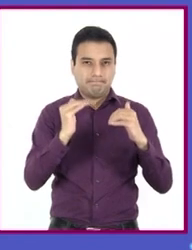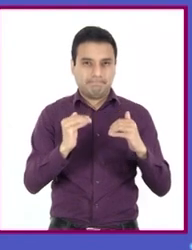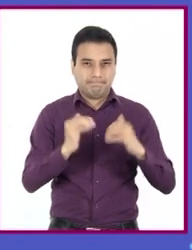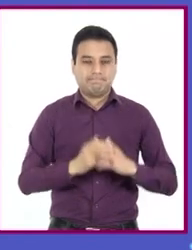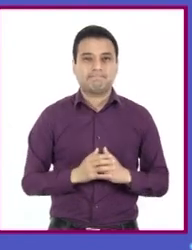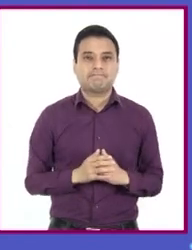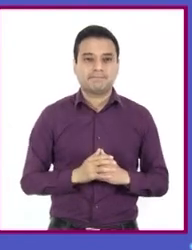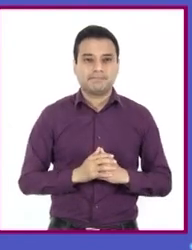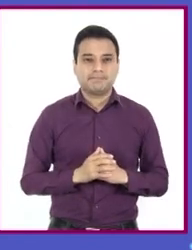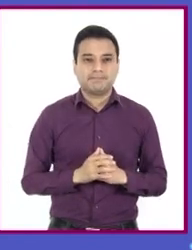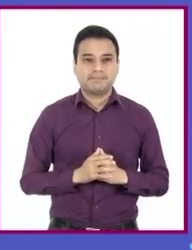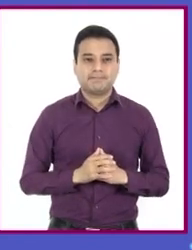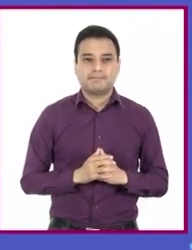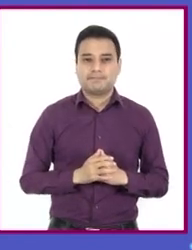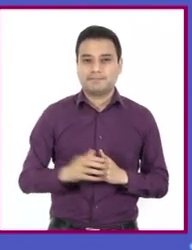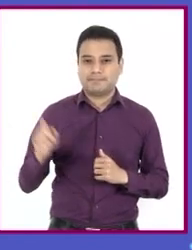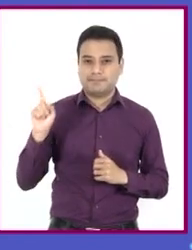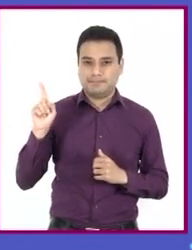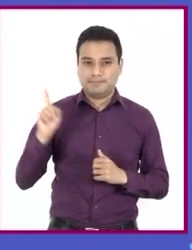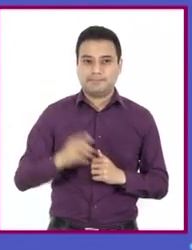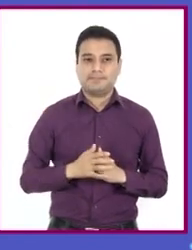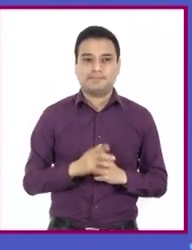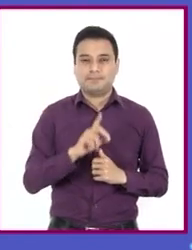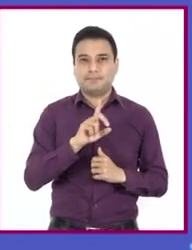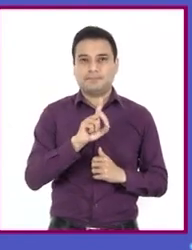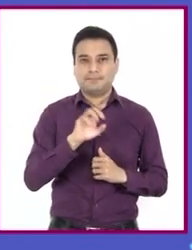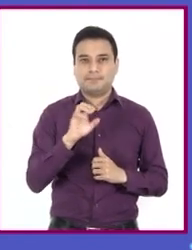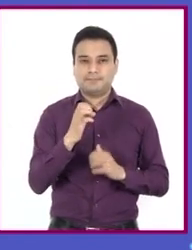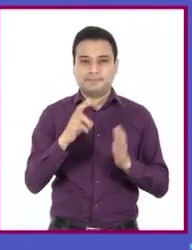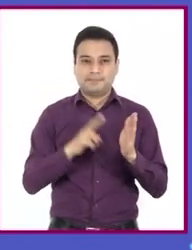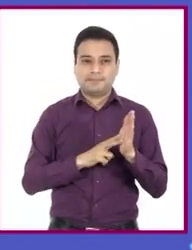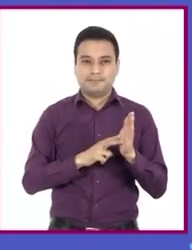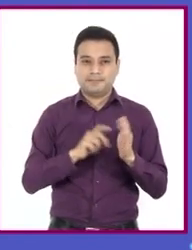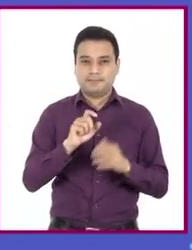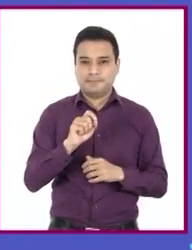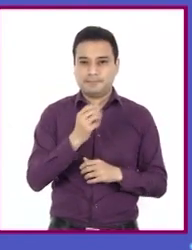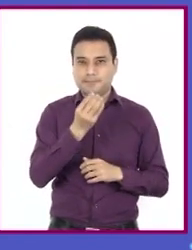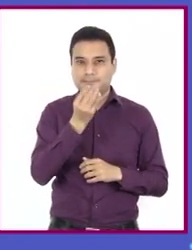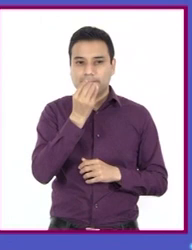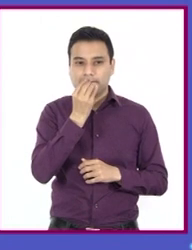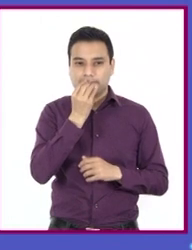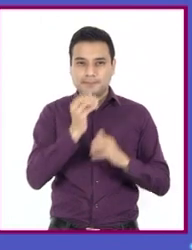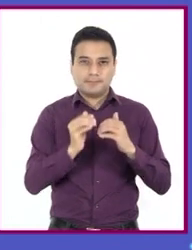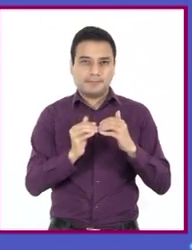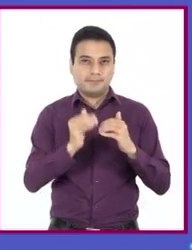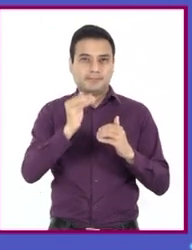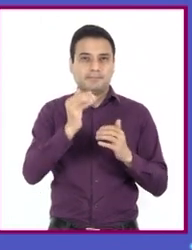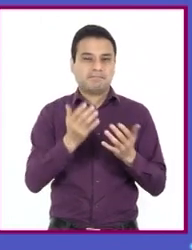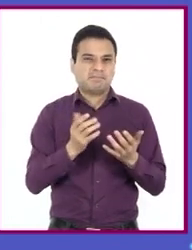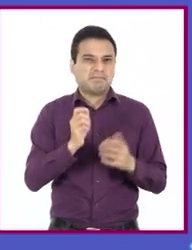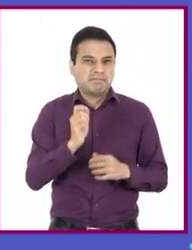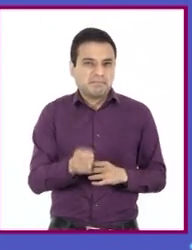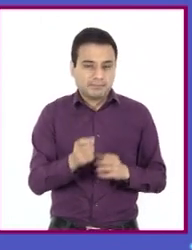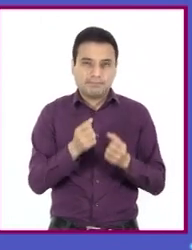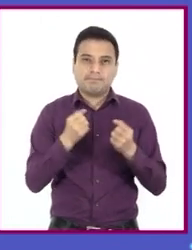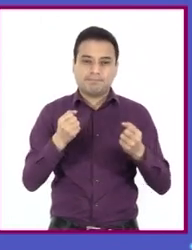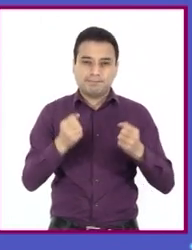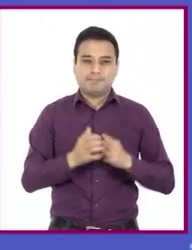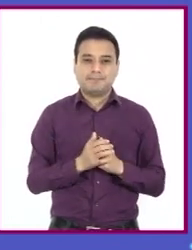Vargas A. Presentadora. 30 de enero de 2020. La alimentación va más allá de la obesidad. Programa